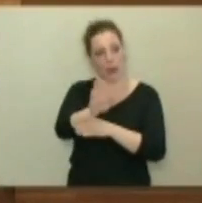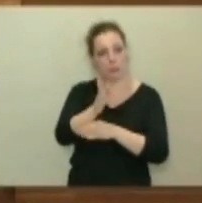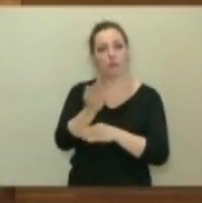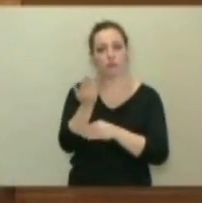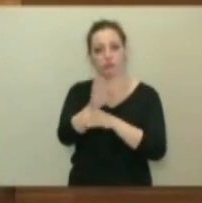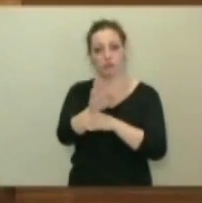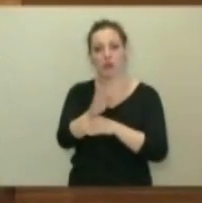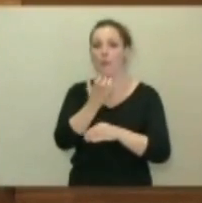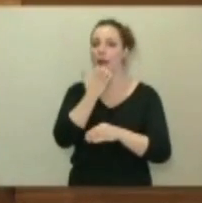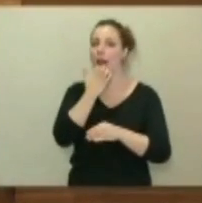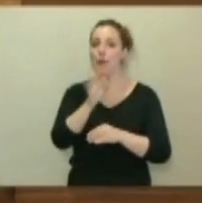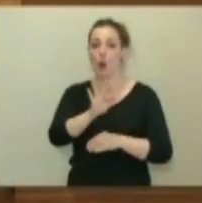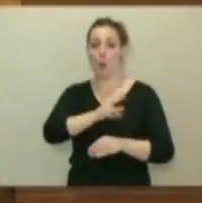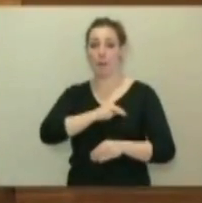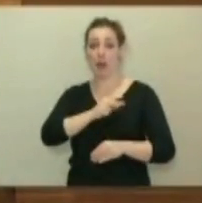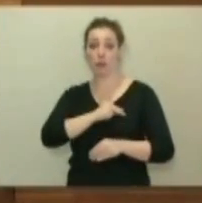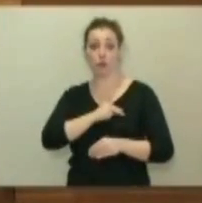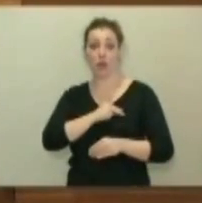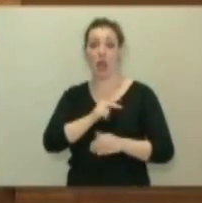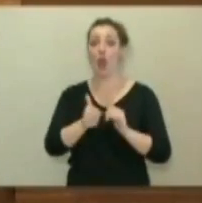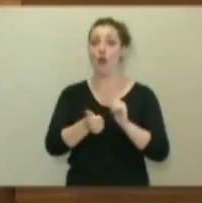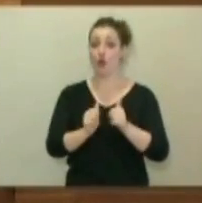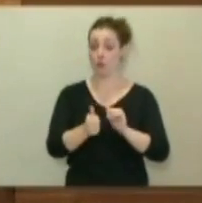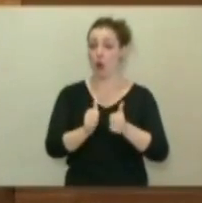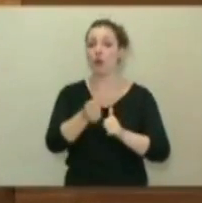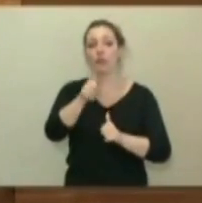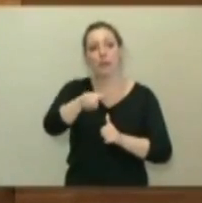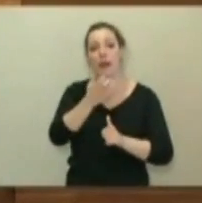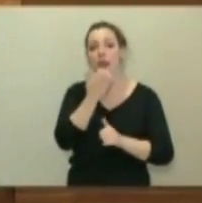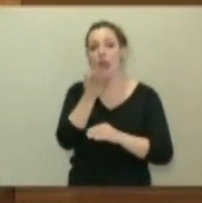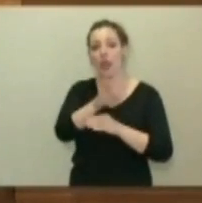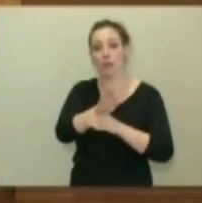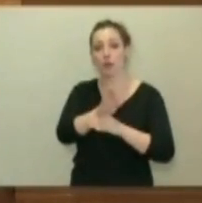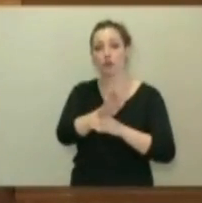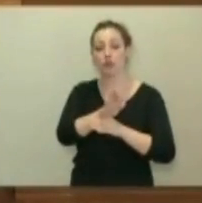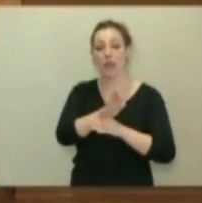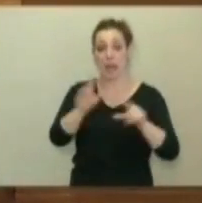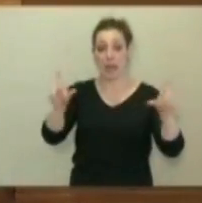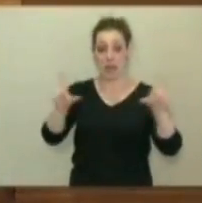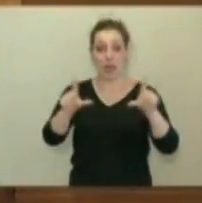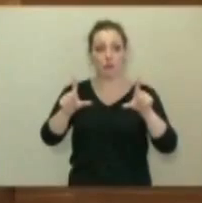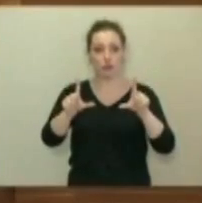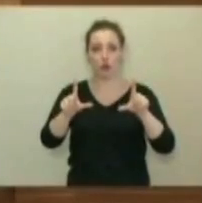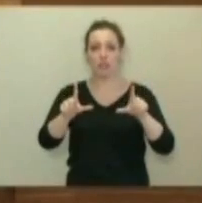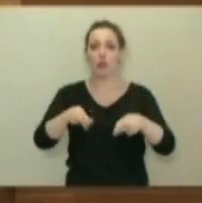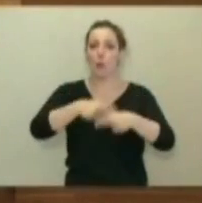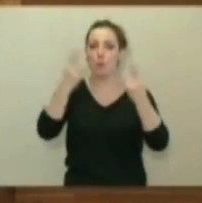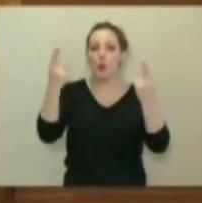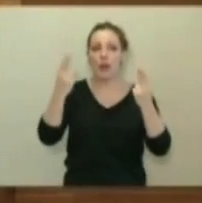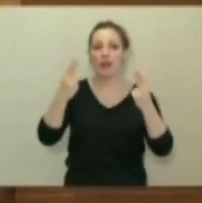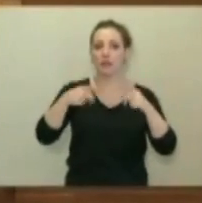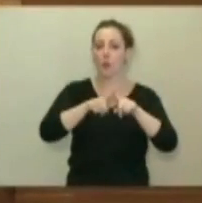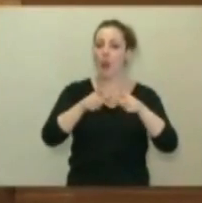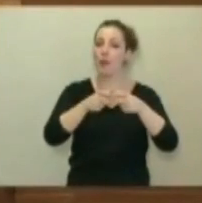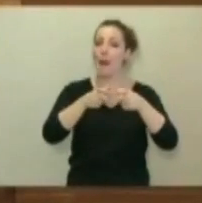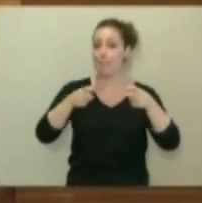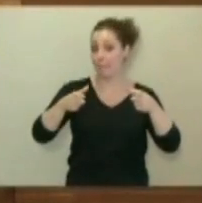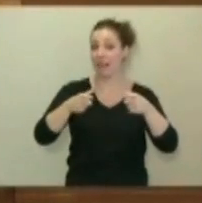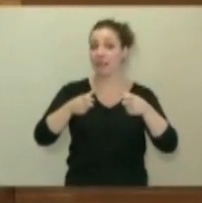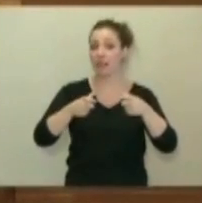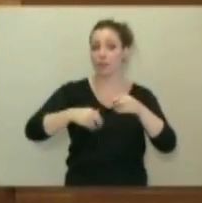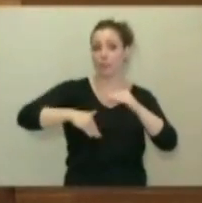premios de Fórmula 1, seguiré poniendo los ejemplos de las televisiones públicas autonómicas con una plantilla superior a cualquier